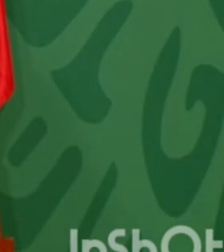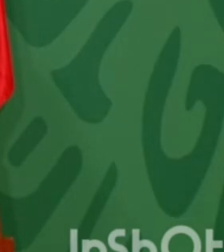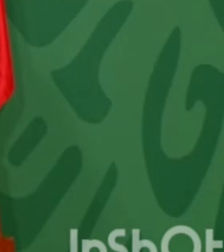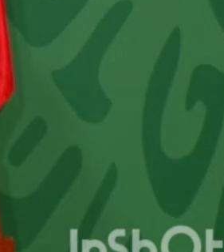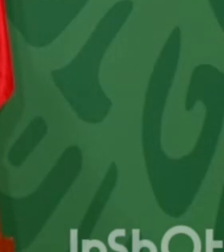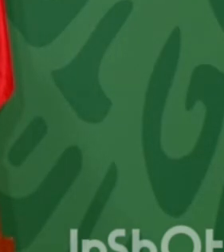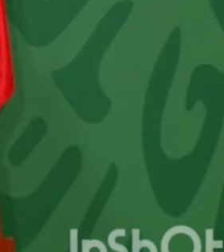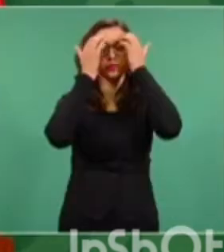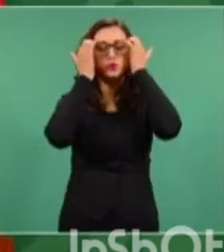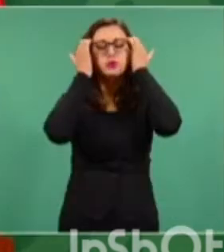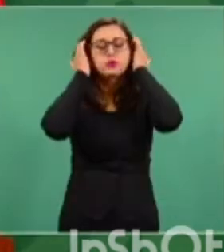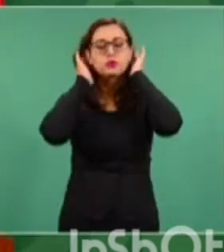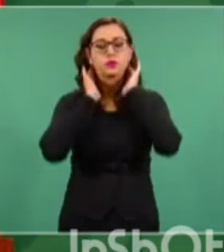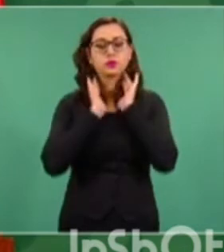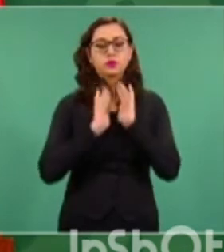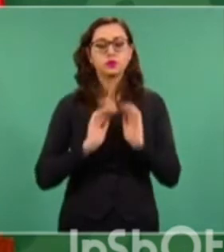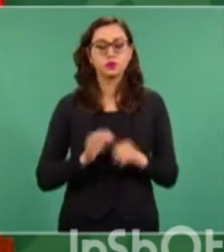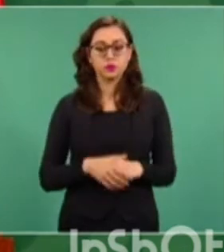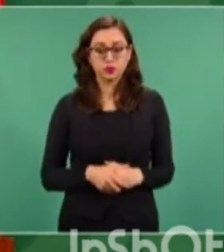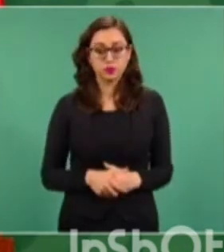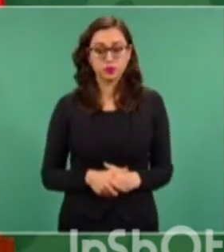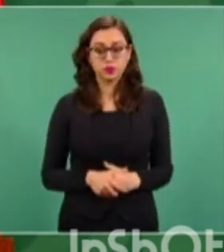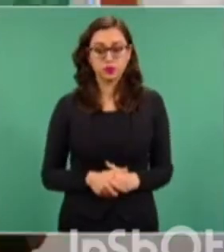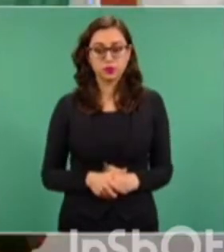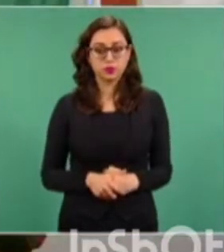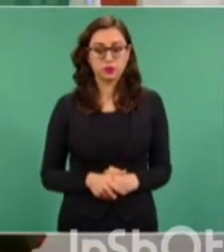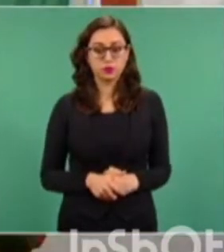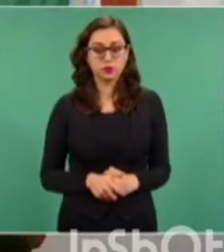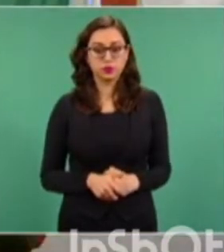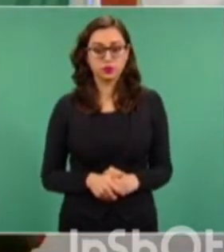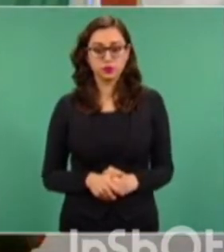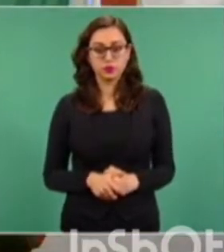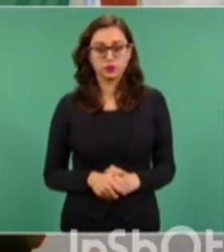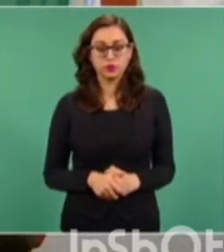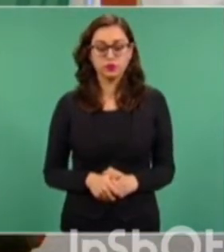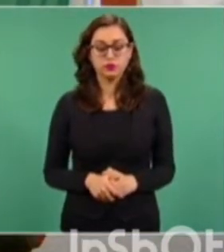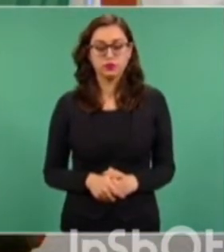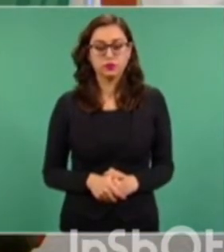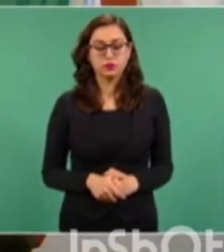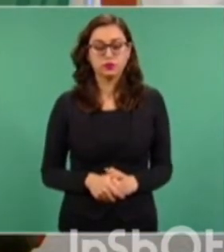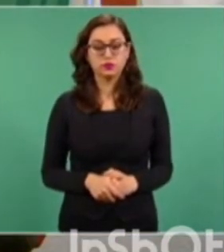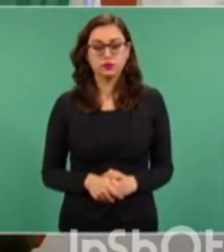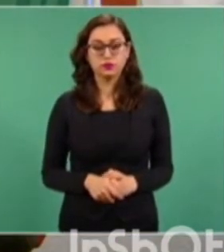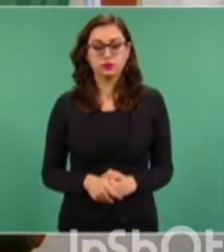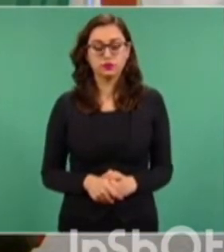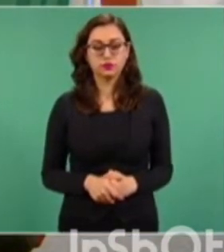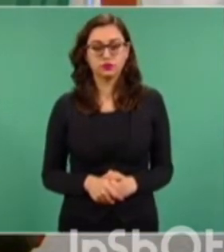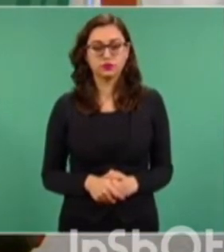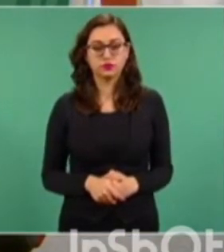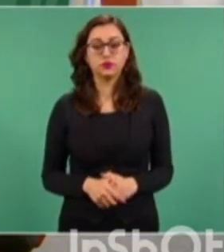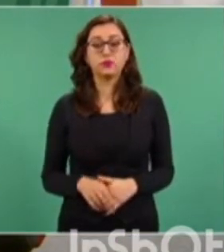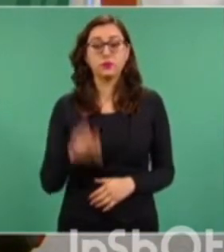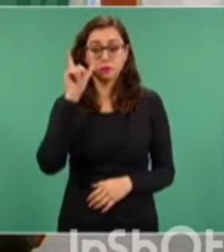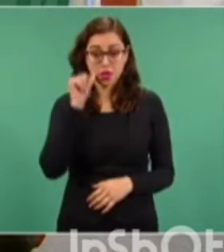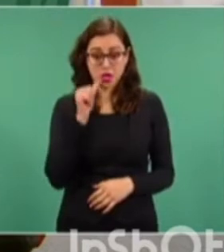A ver si mañana ponemos aquí